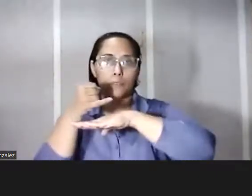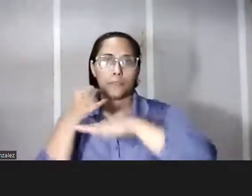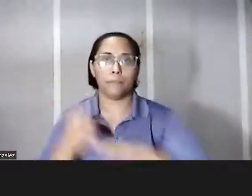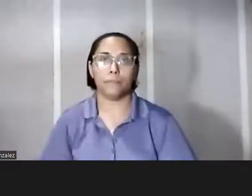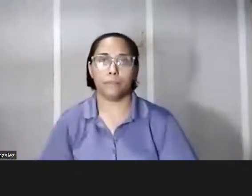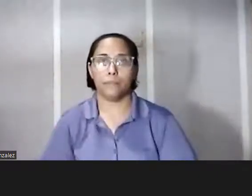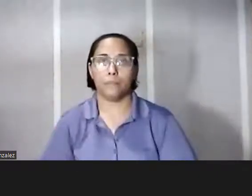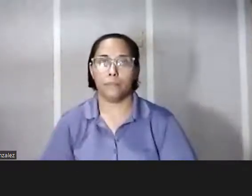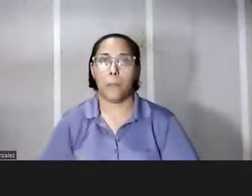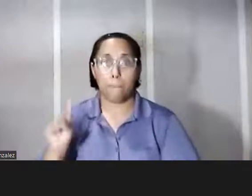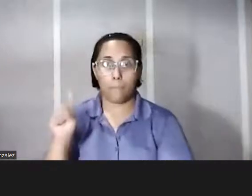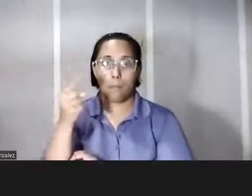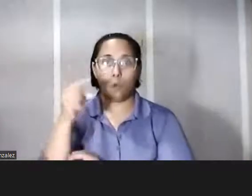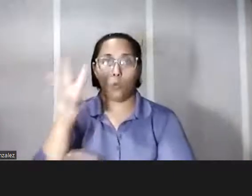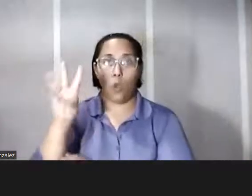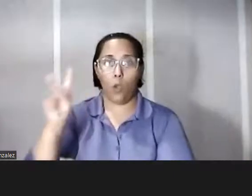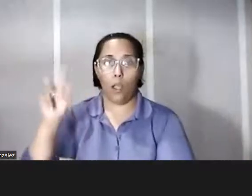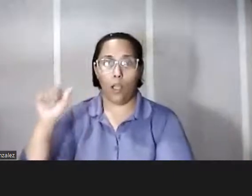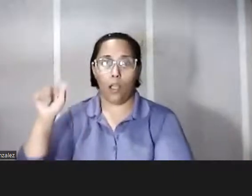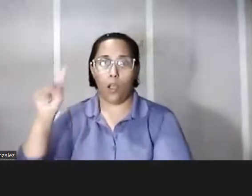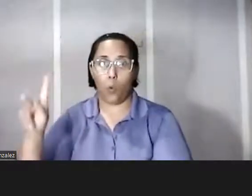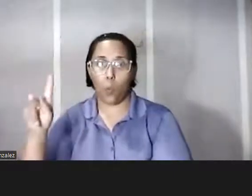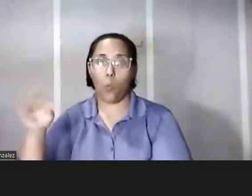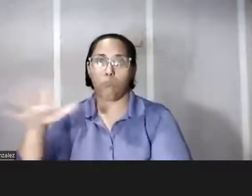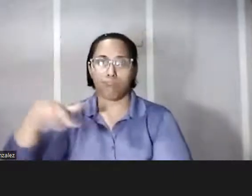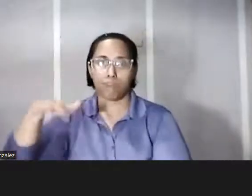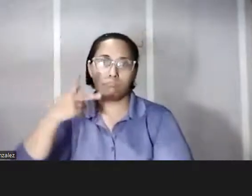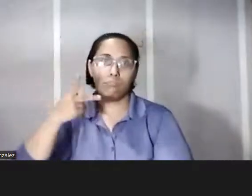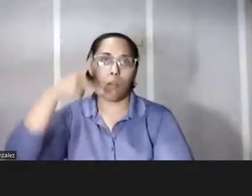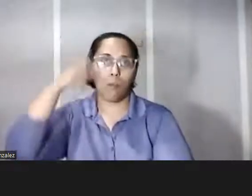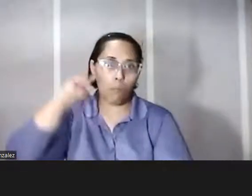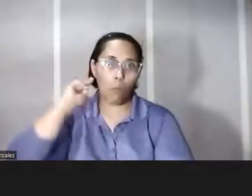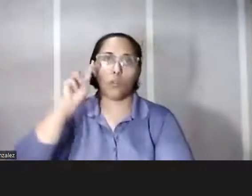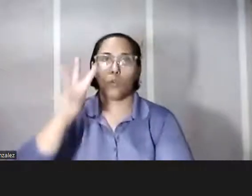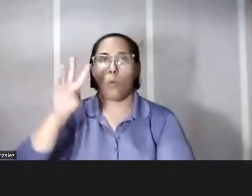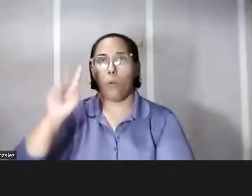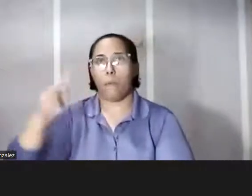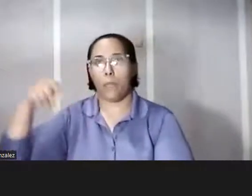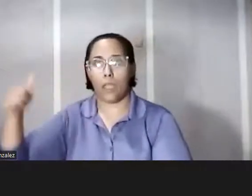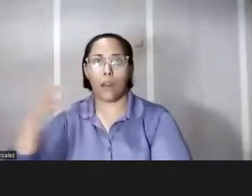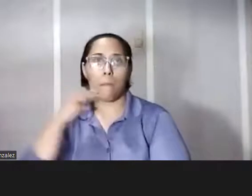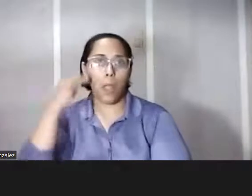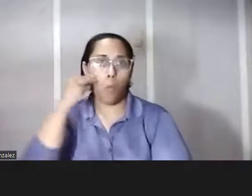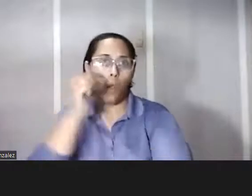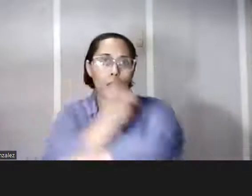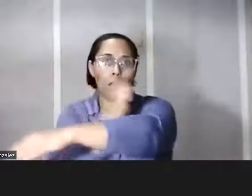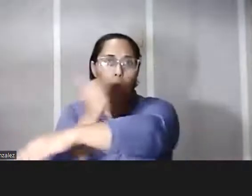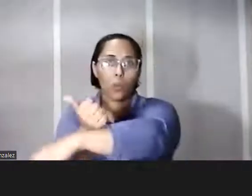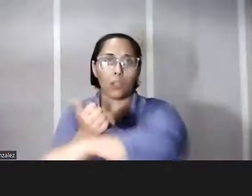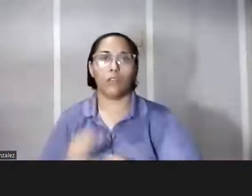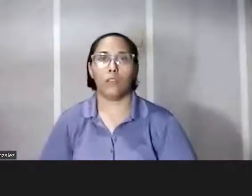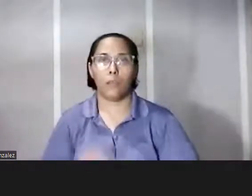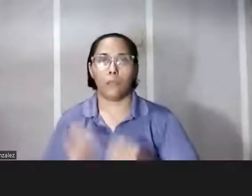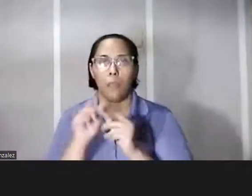bueno primero WKQ varias de Ponce WRRP varias de Mayagüez Aguadilla no tengo el dato ahora